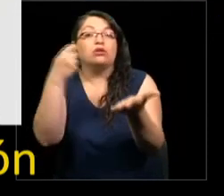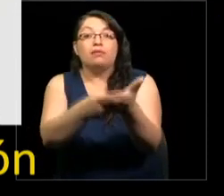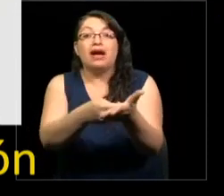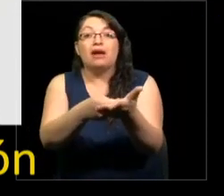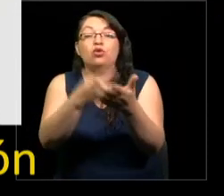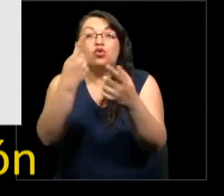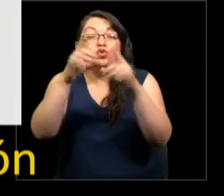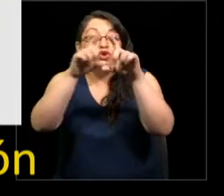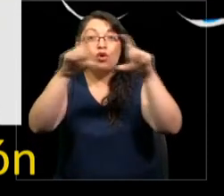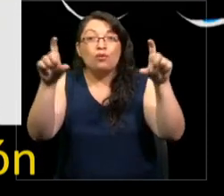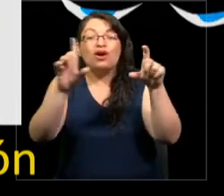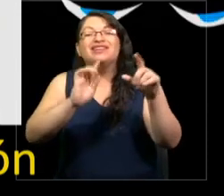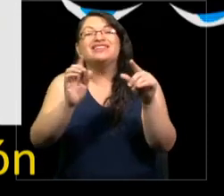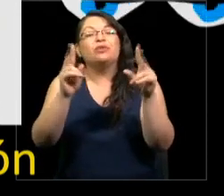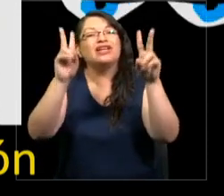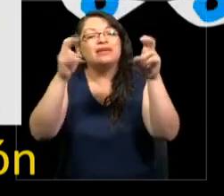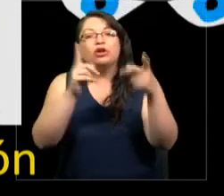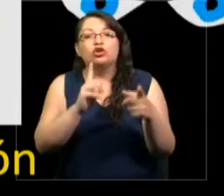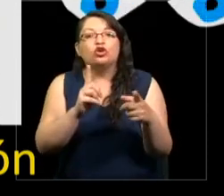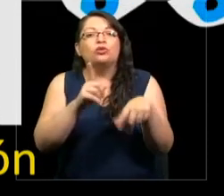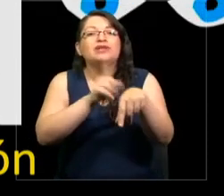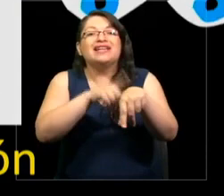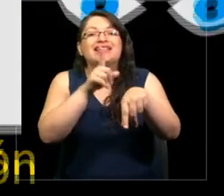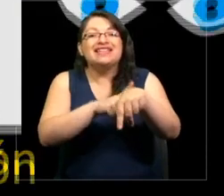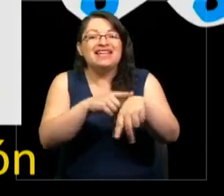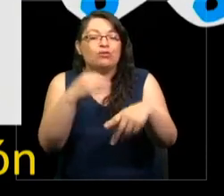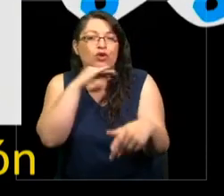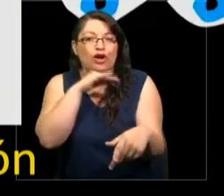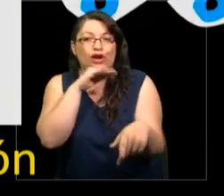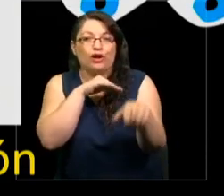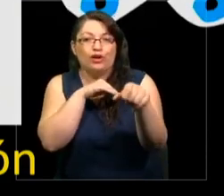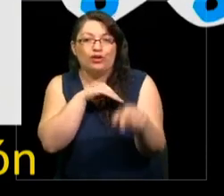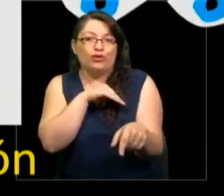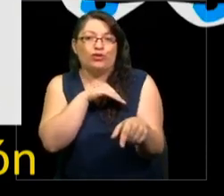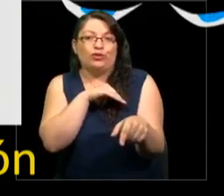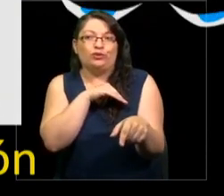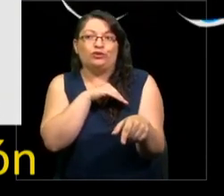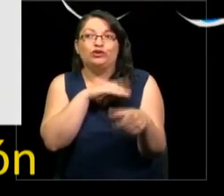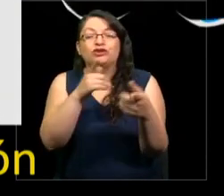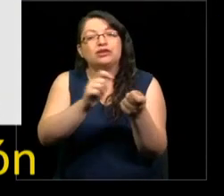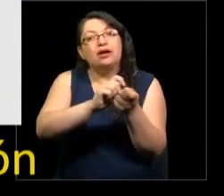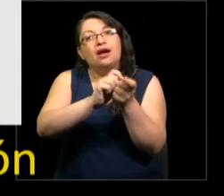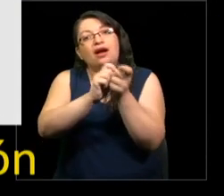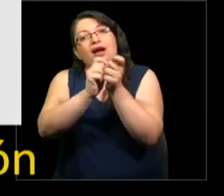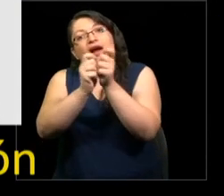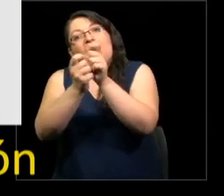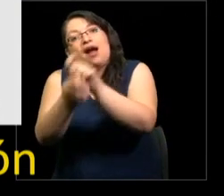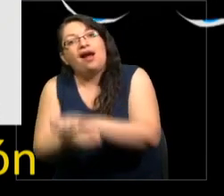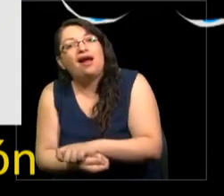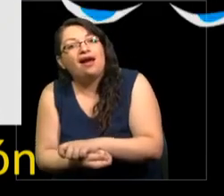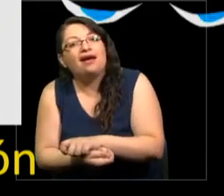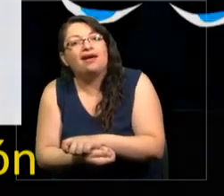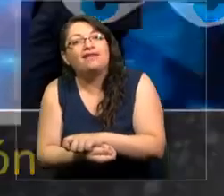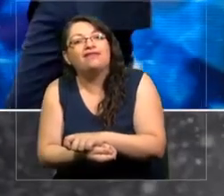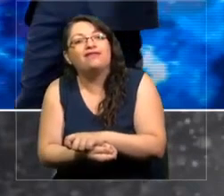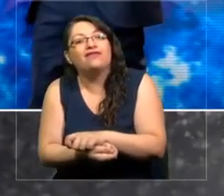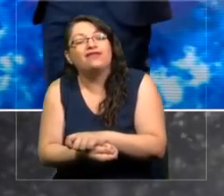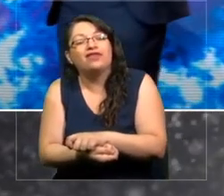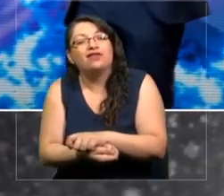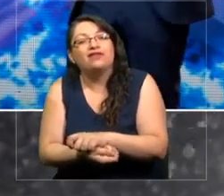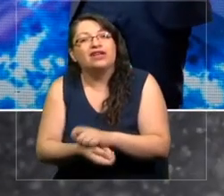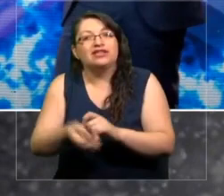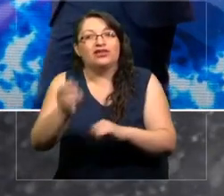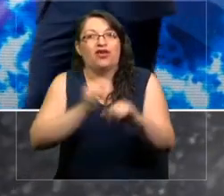contenido, sino que pagamos por el tiempo que estamos consumiendo. Entonces esto ha generado una transformación sustantiva a la era pre-digital.